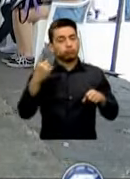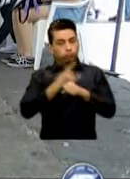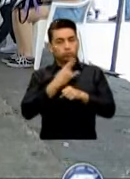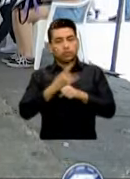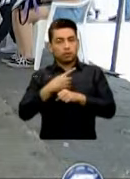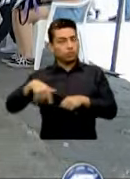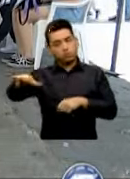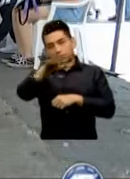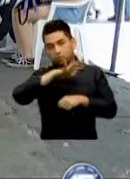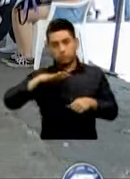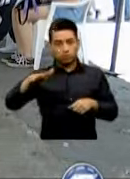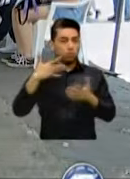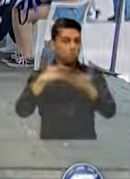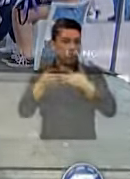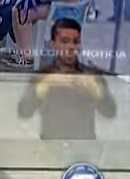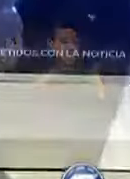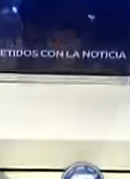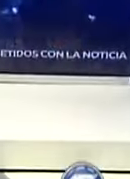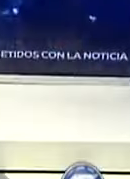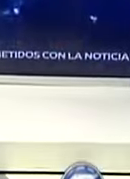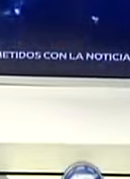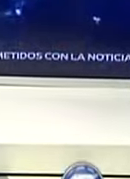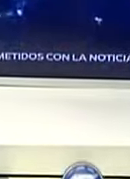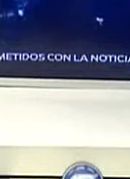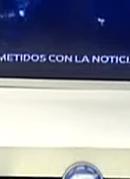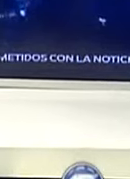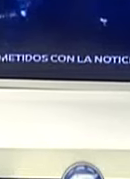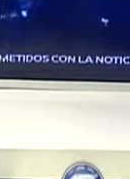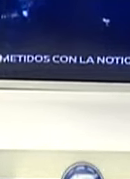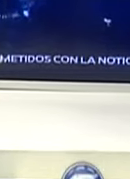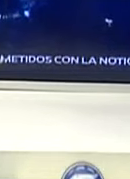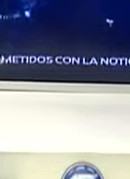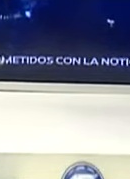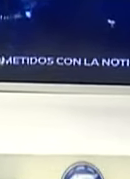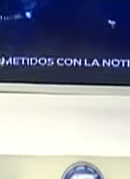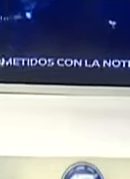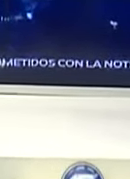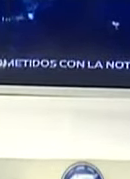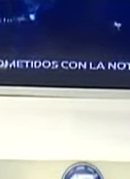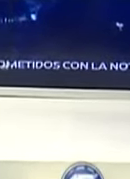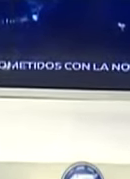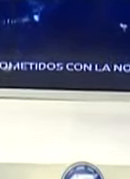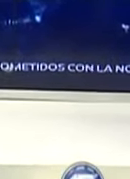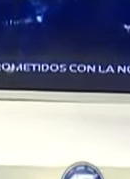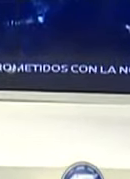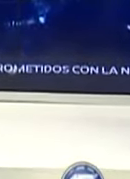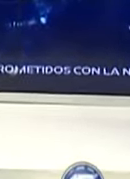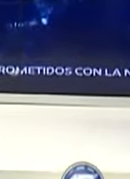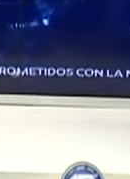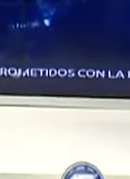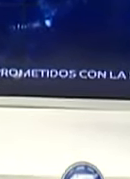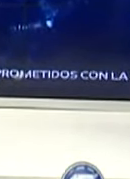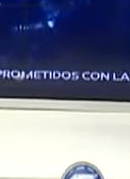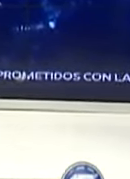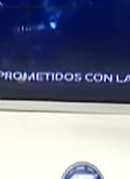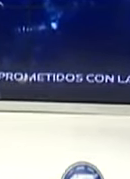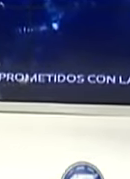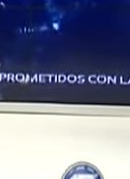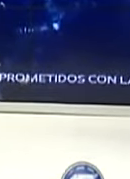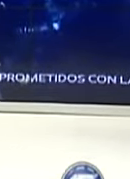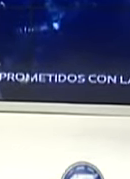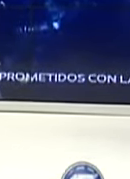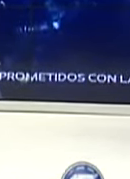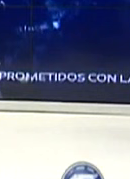Sanitaria Así están Las cosas Entonces Es importante El tema De la vacunación También El de hacerse El